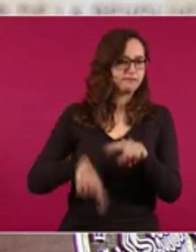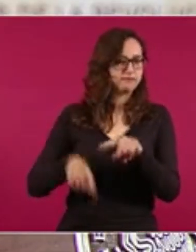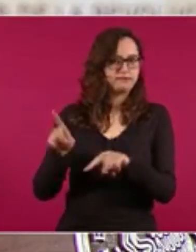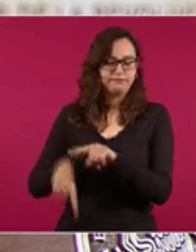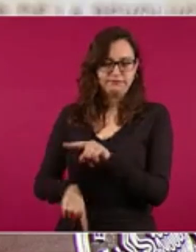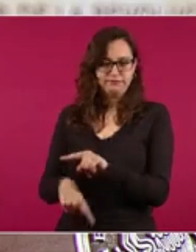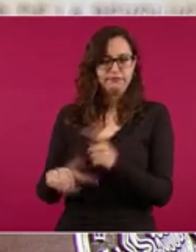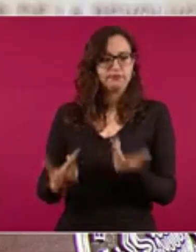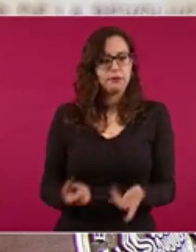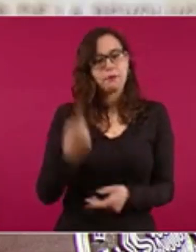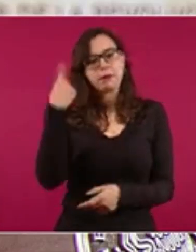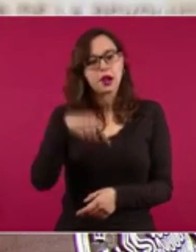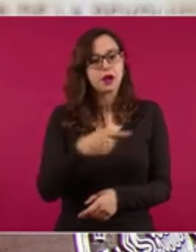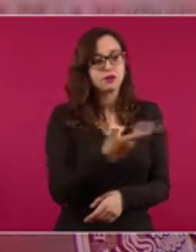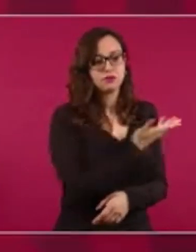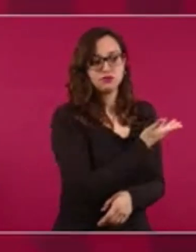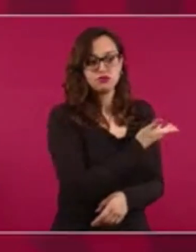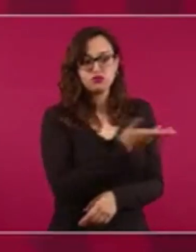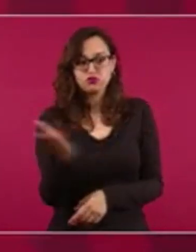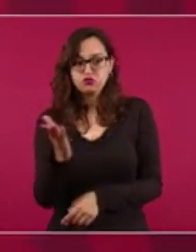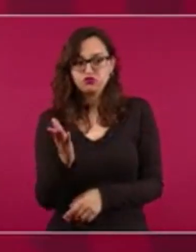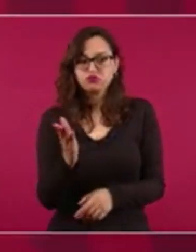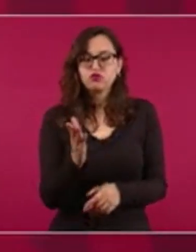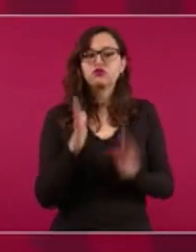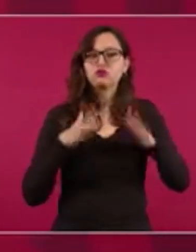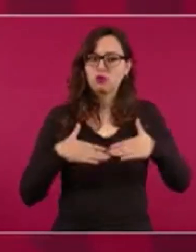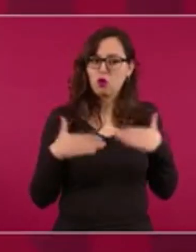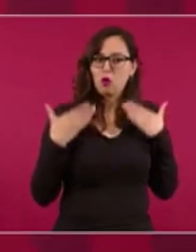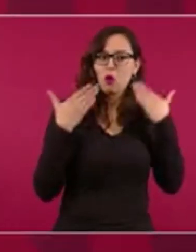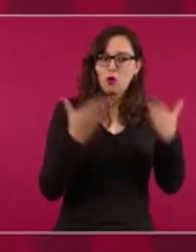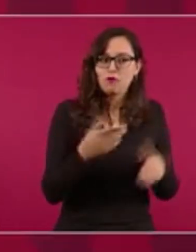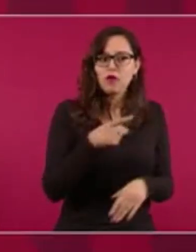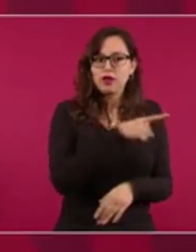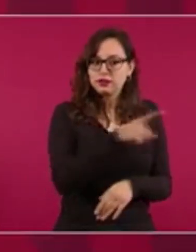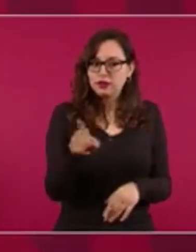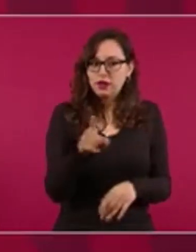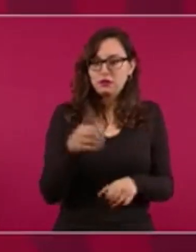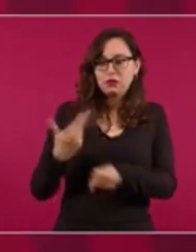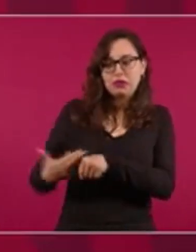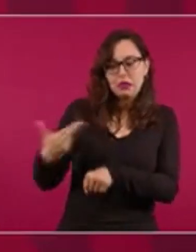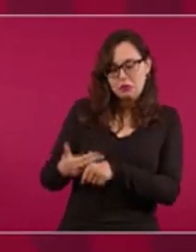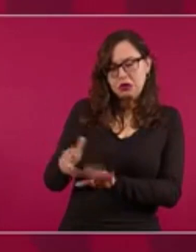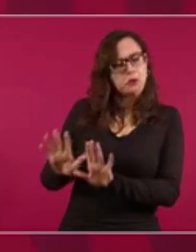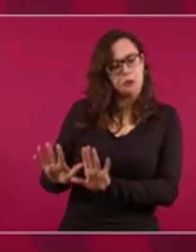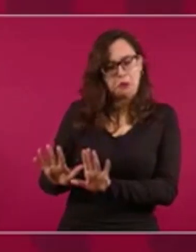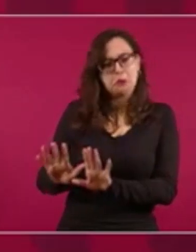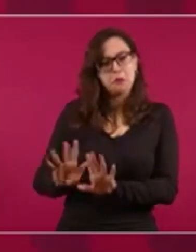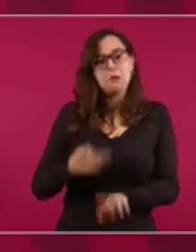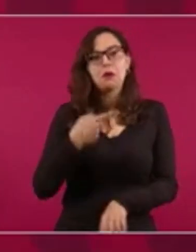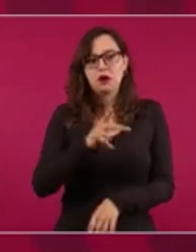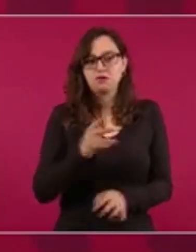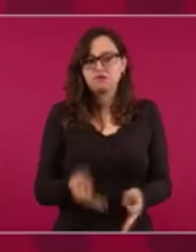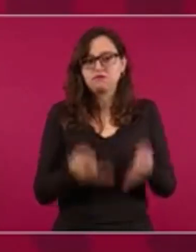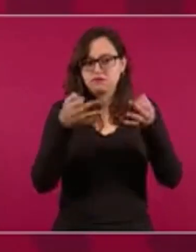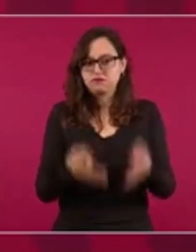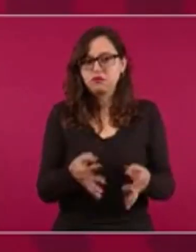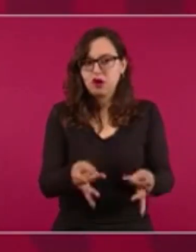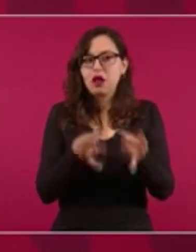asegurar que las mercancías que comercian cumplen con las normas sanitarias de inocuidad y calidad.